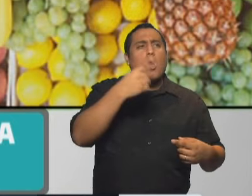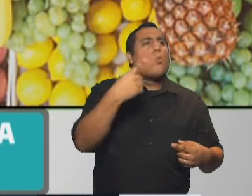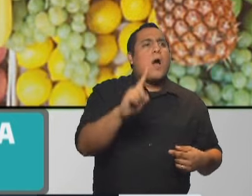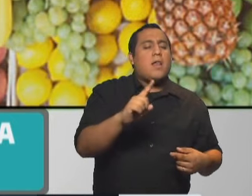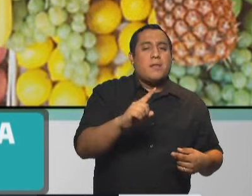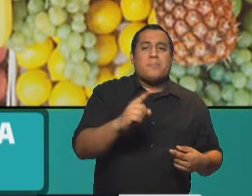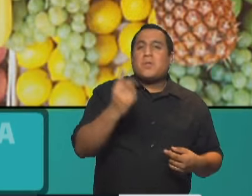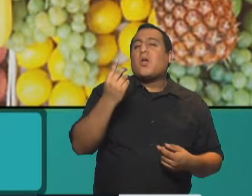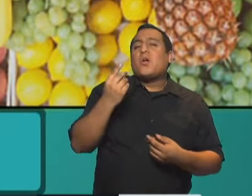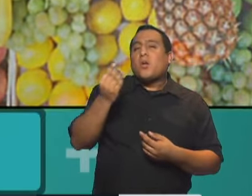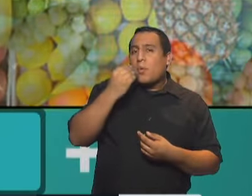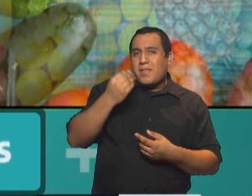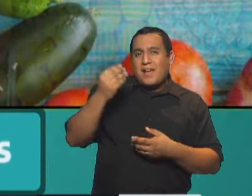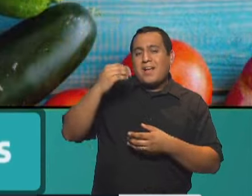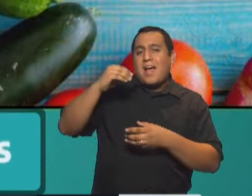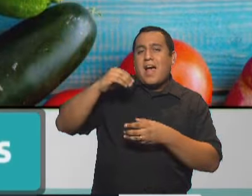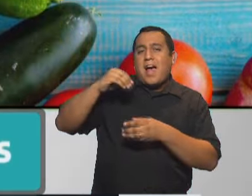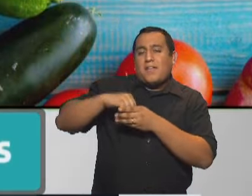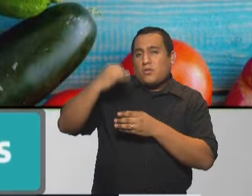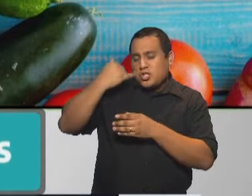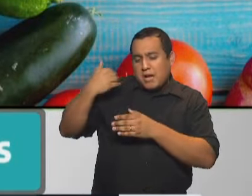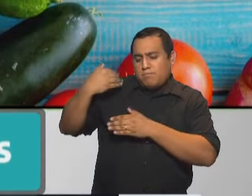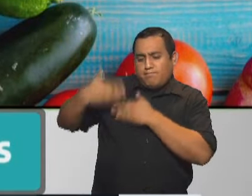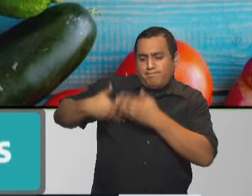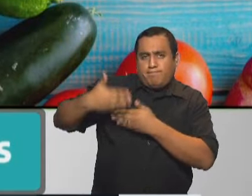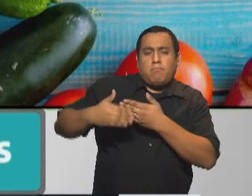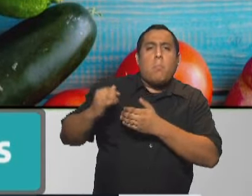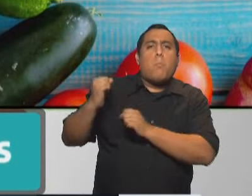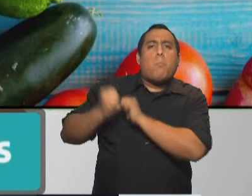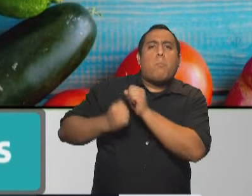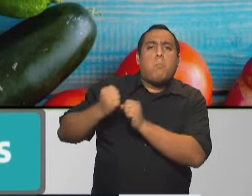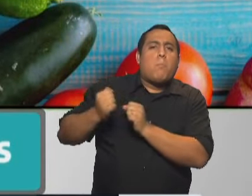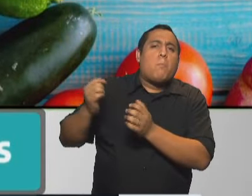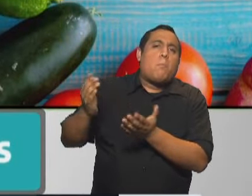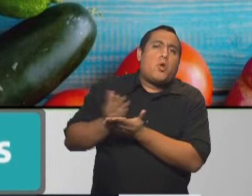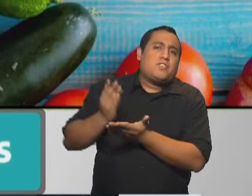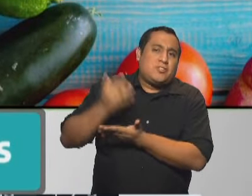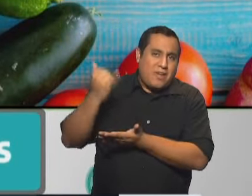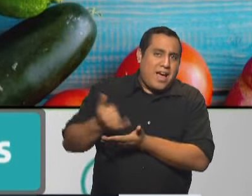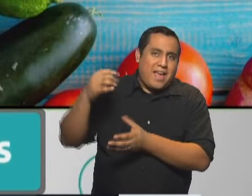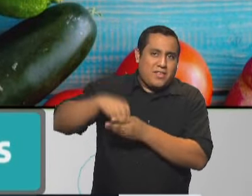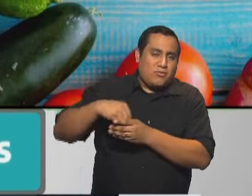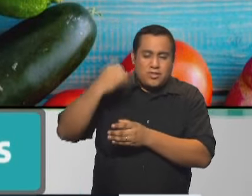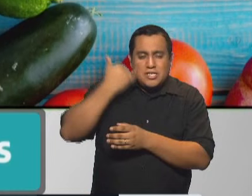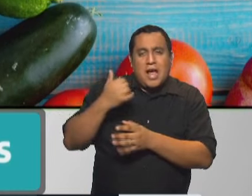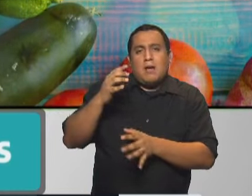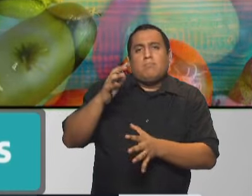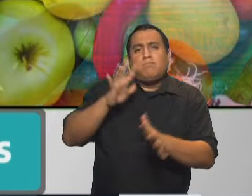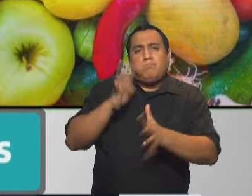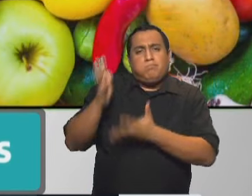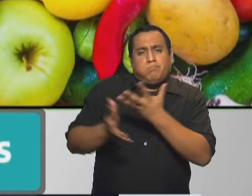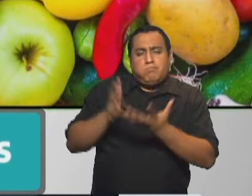alimentos que tienen cierto nivel de procesamiento industrial que eso lleva de la mano un montón de